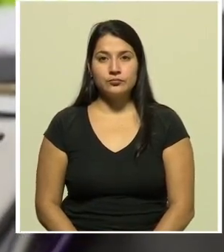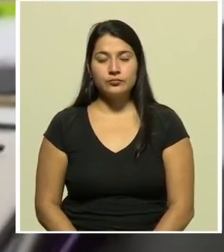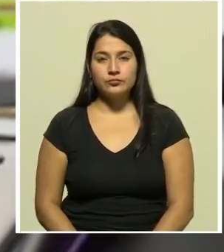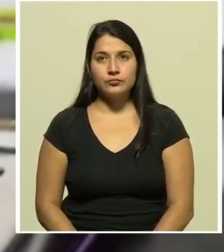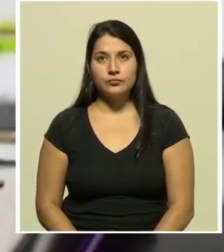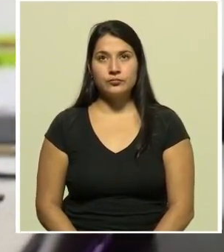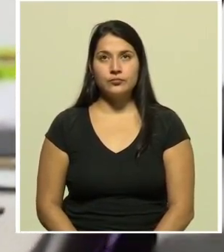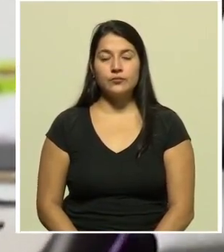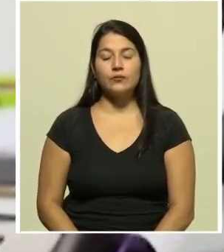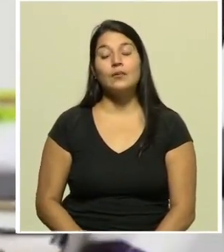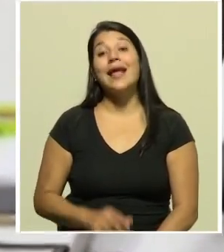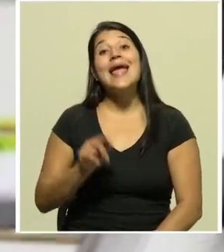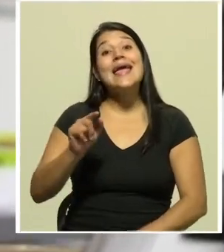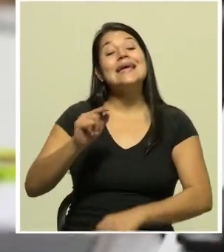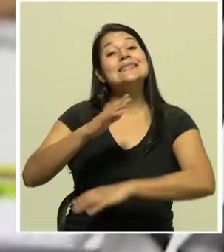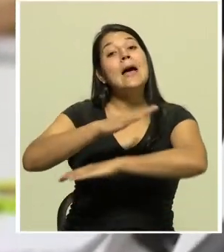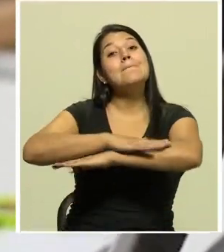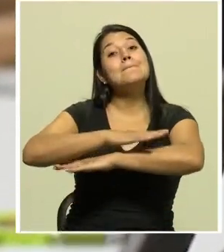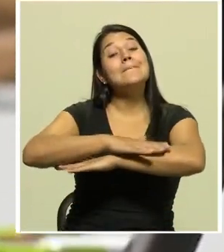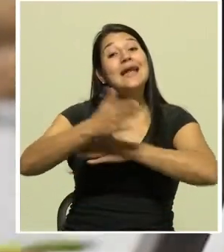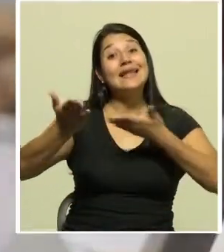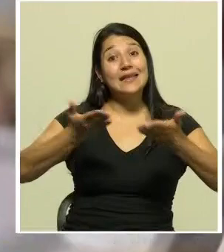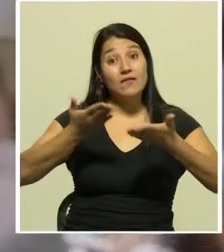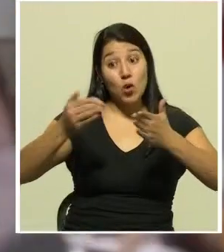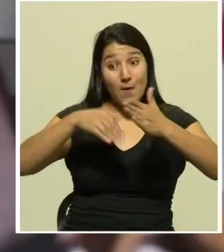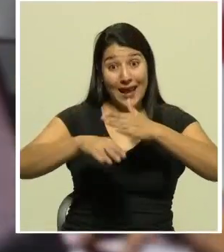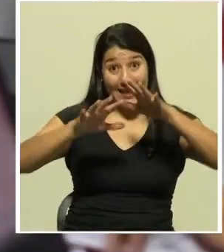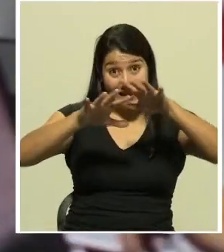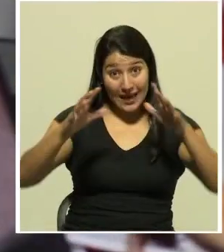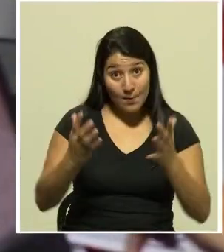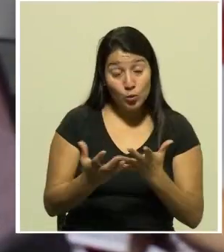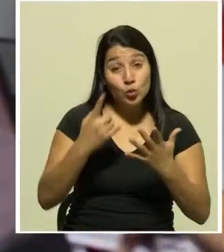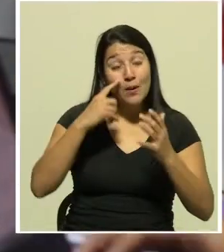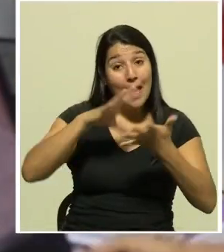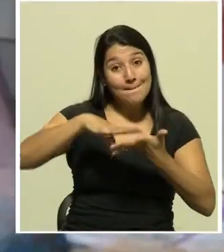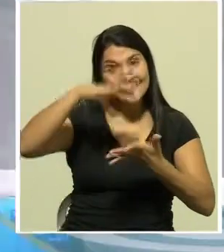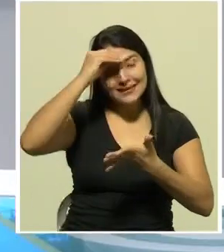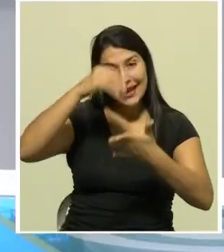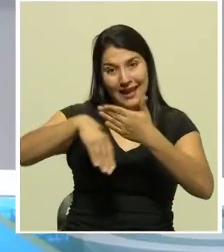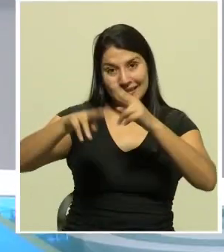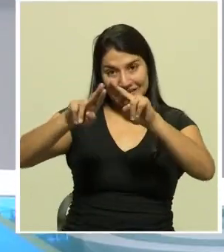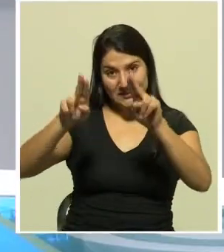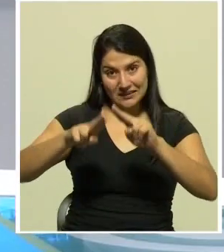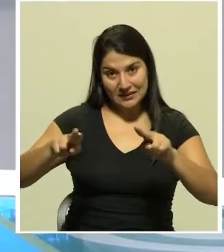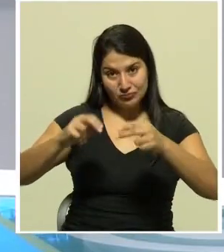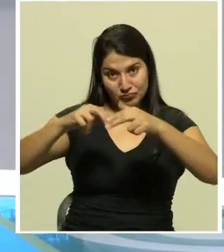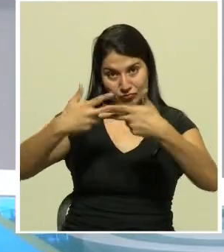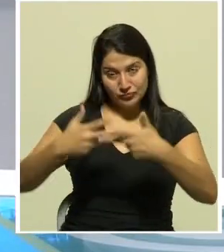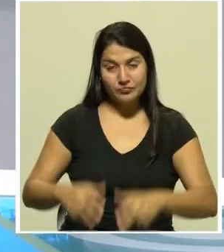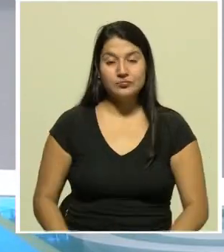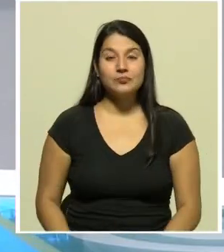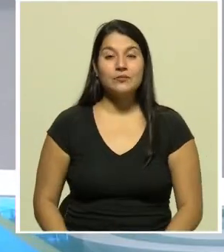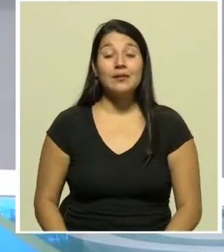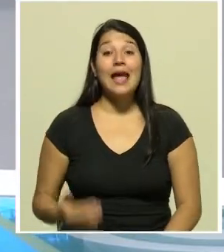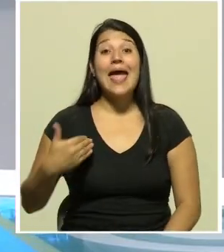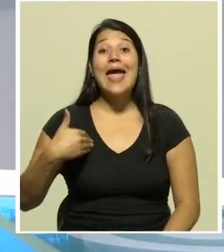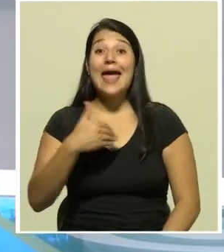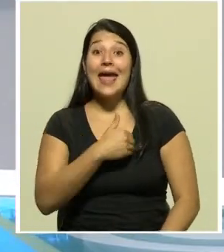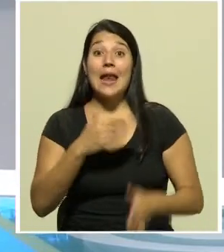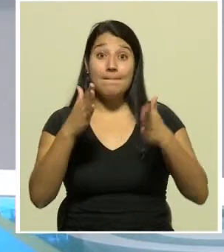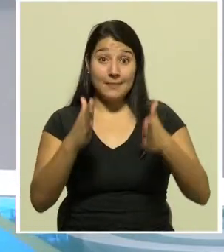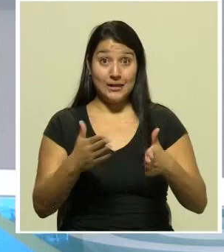Coursera es una plataforma líder mundial de aprendizaje en línea El ministro de la